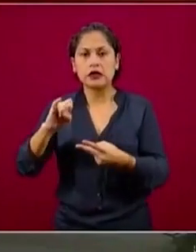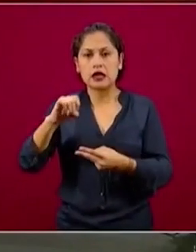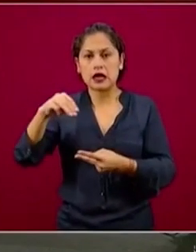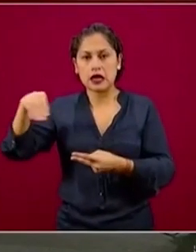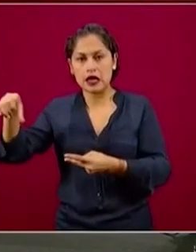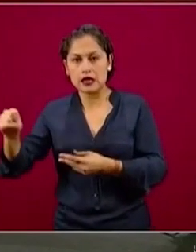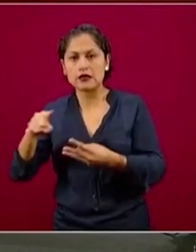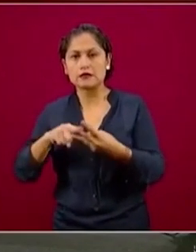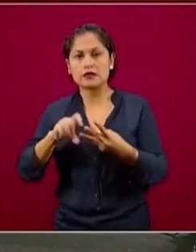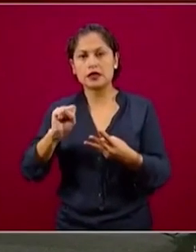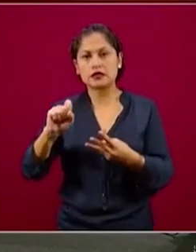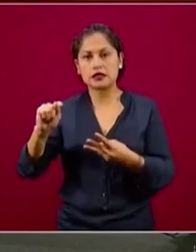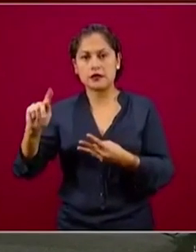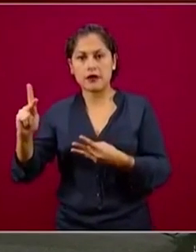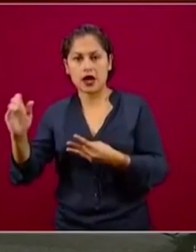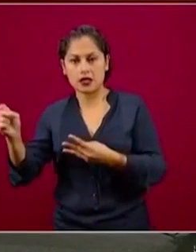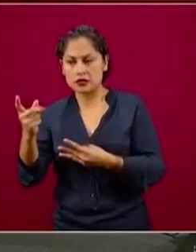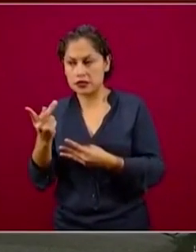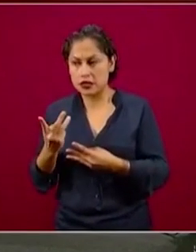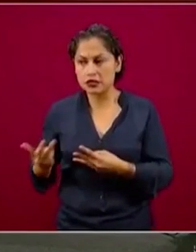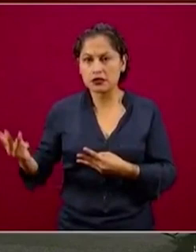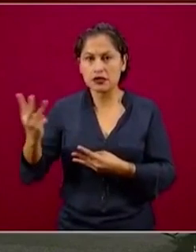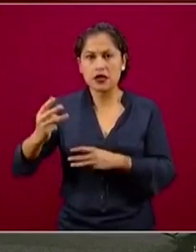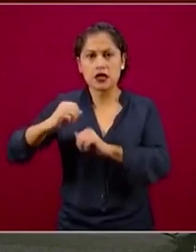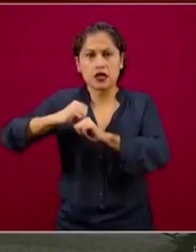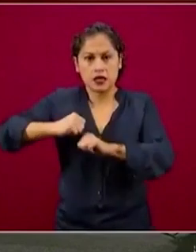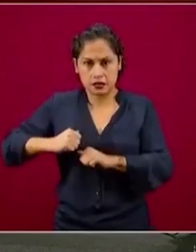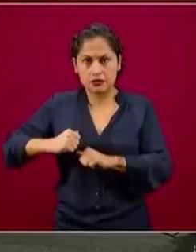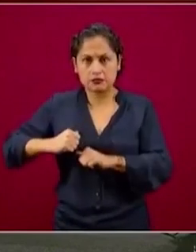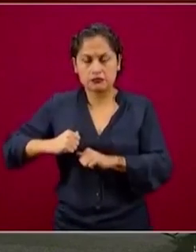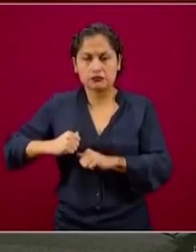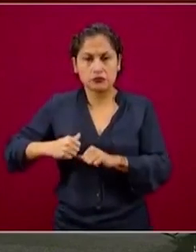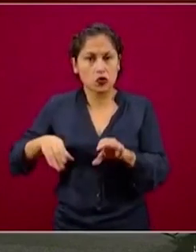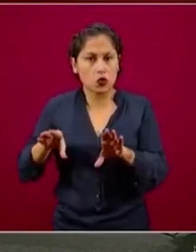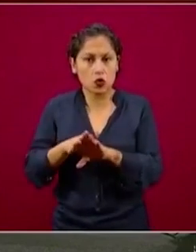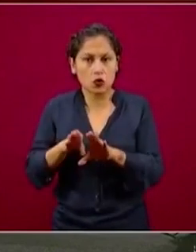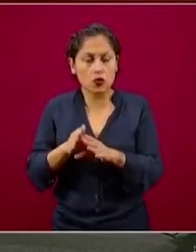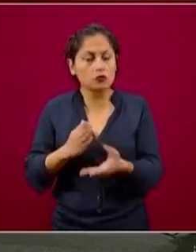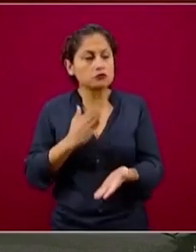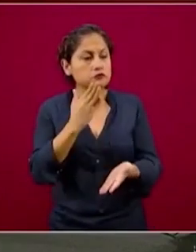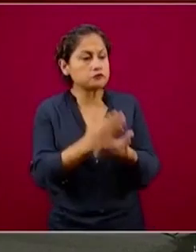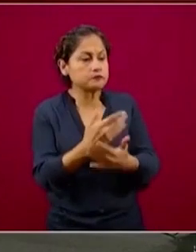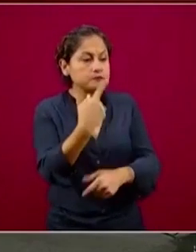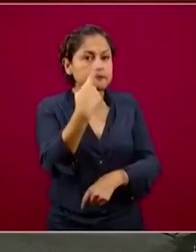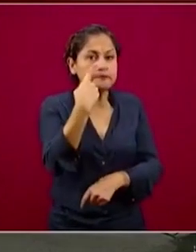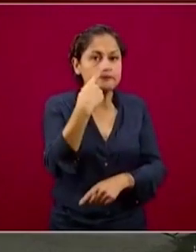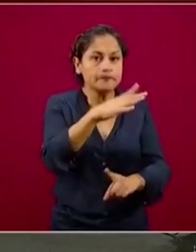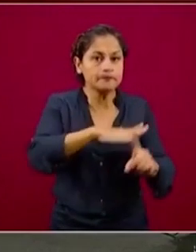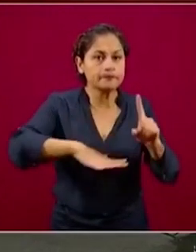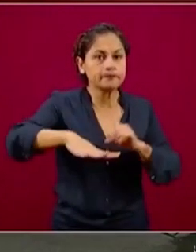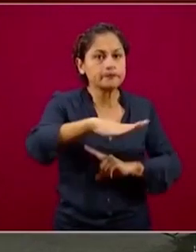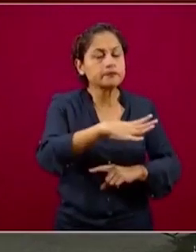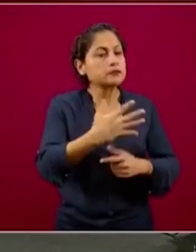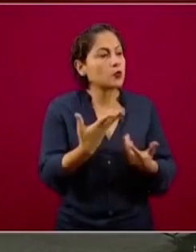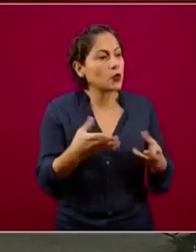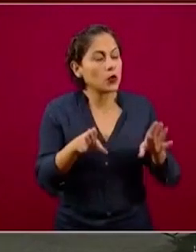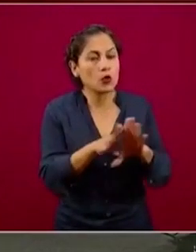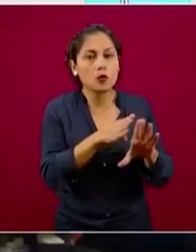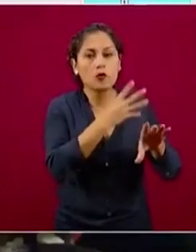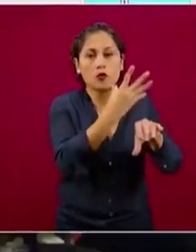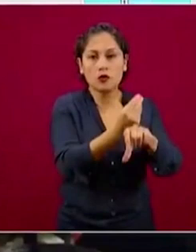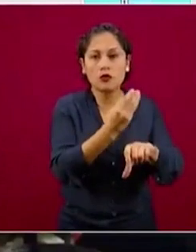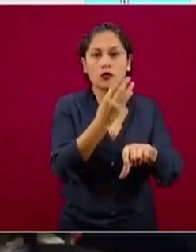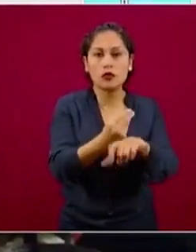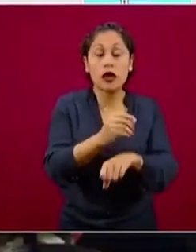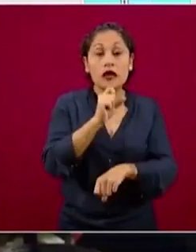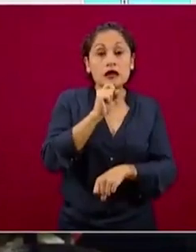modificaciones, en algunos casos de la parte física de las instalaciones y en muchos casos de la conducta